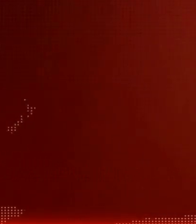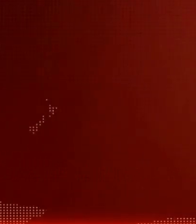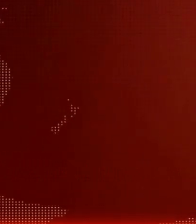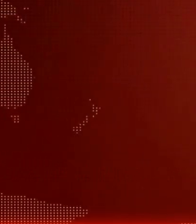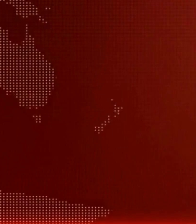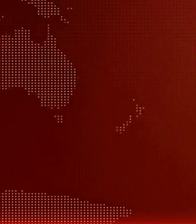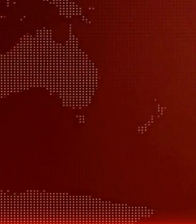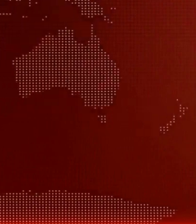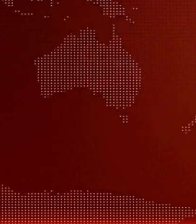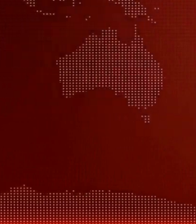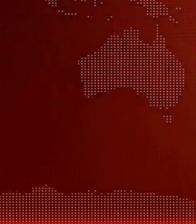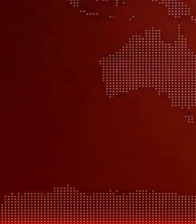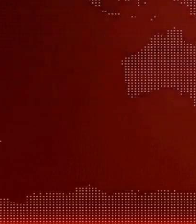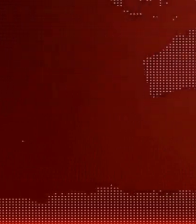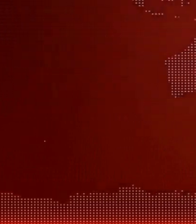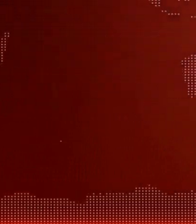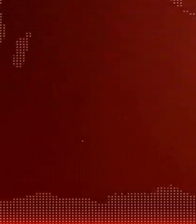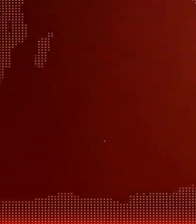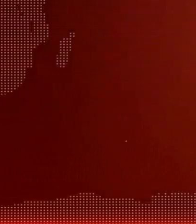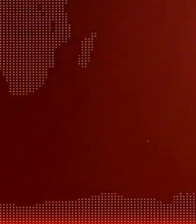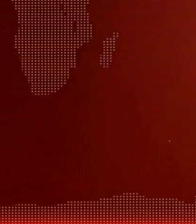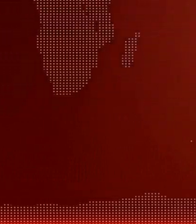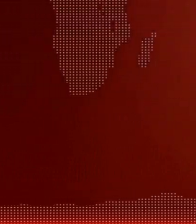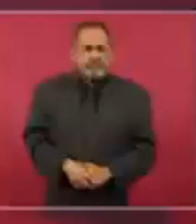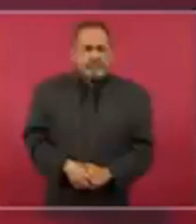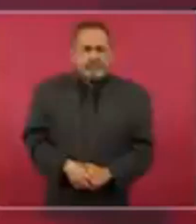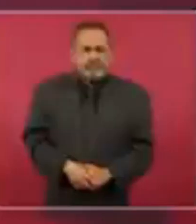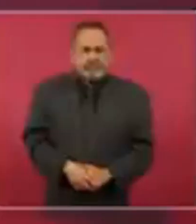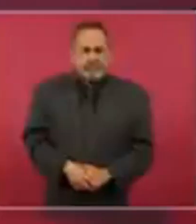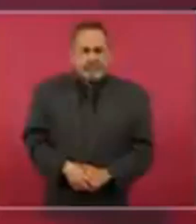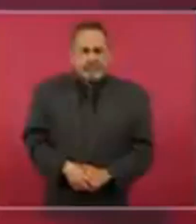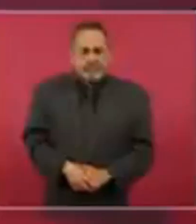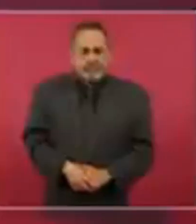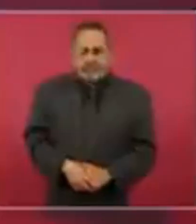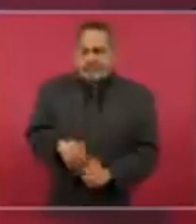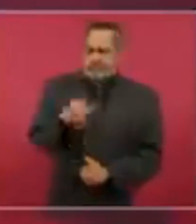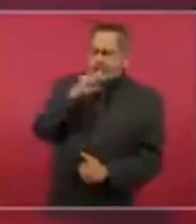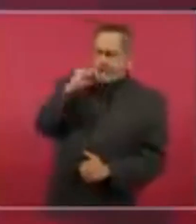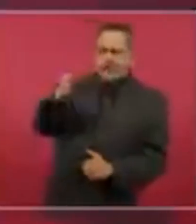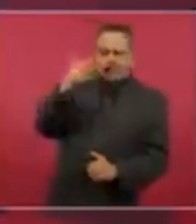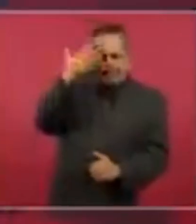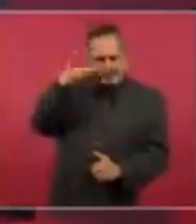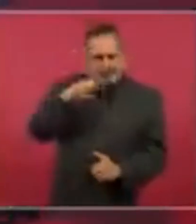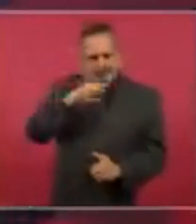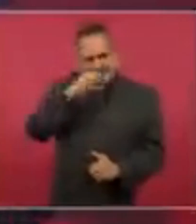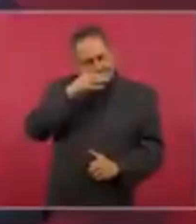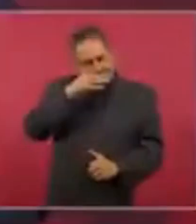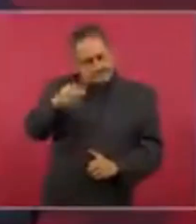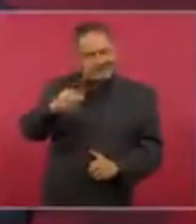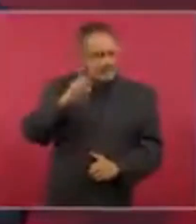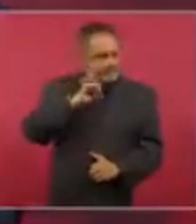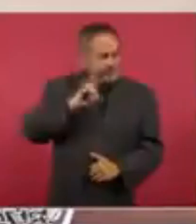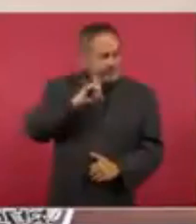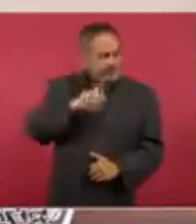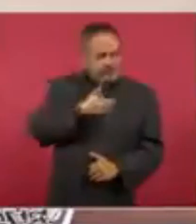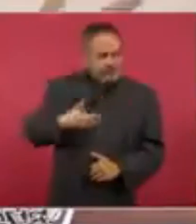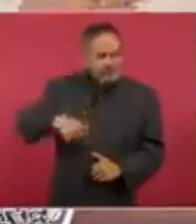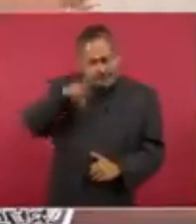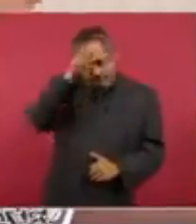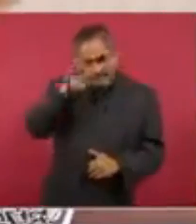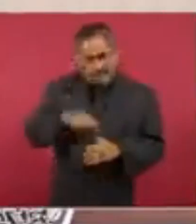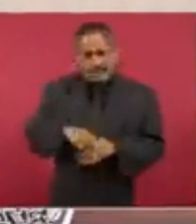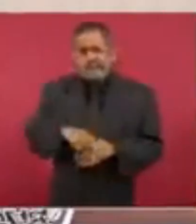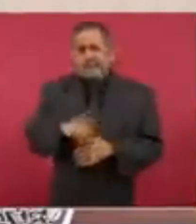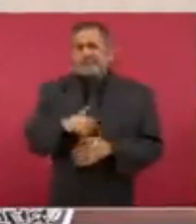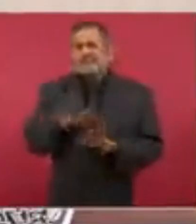La señora Sepa, que yo ya